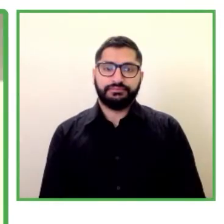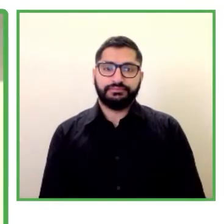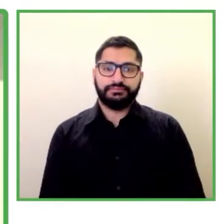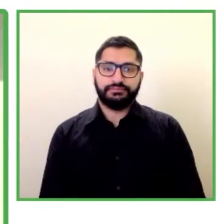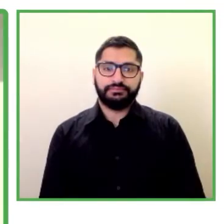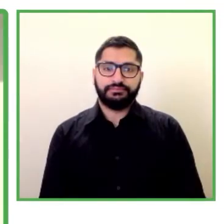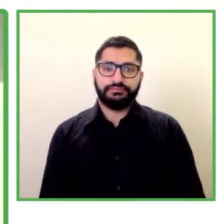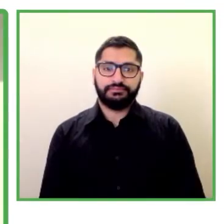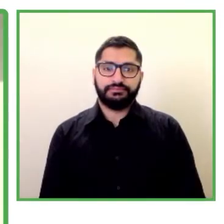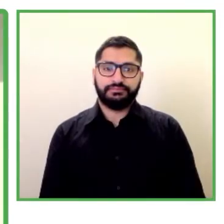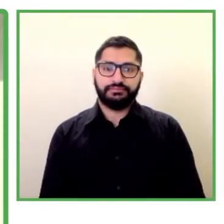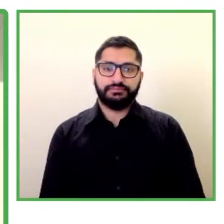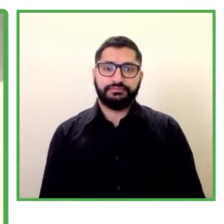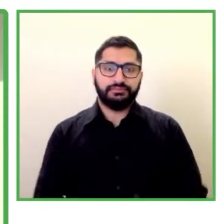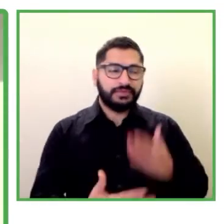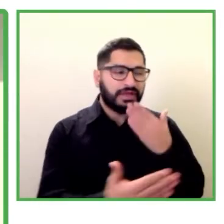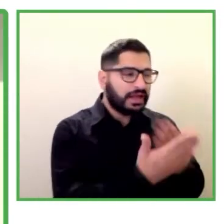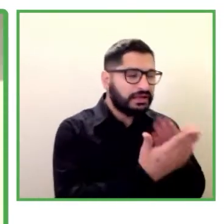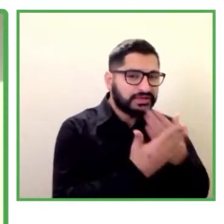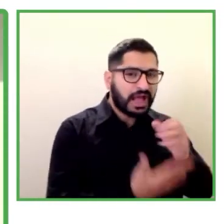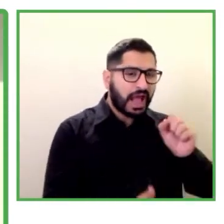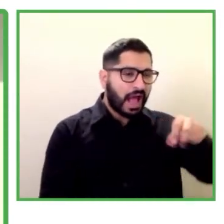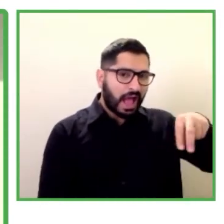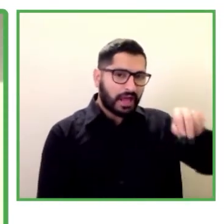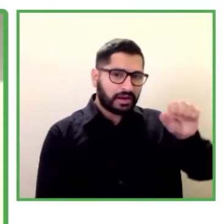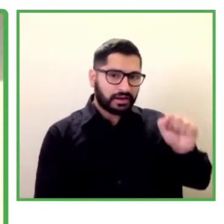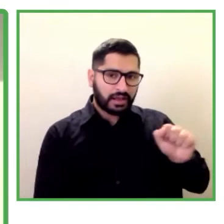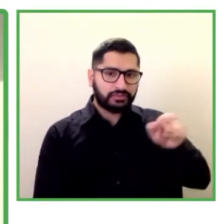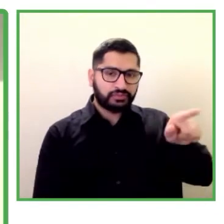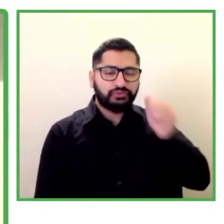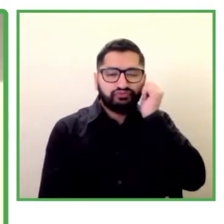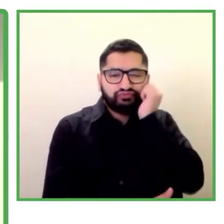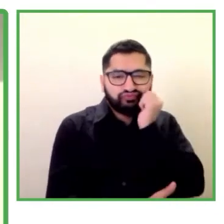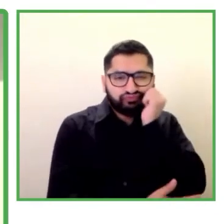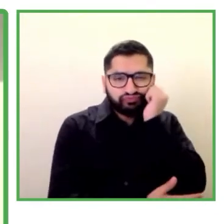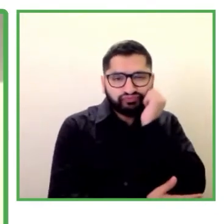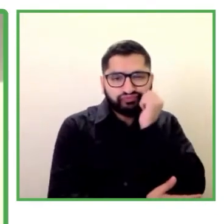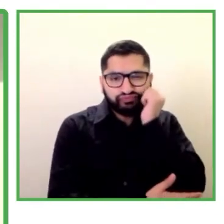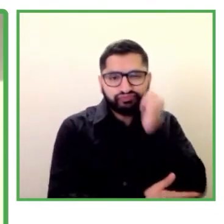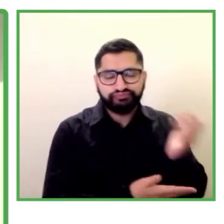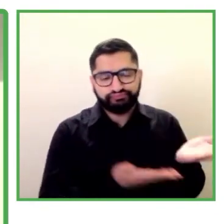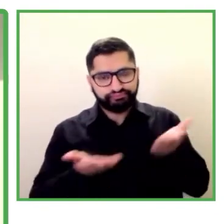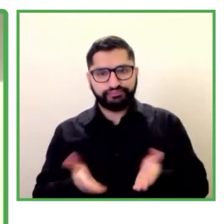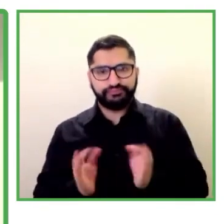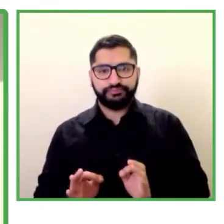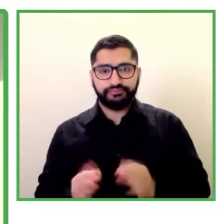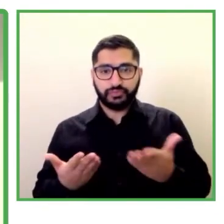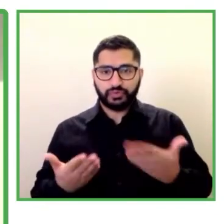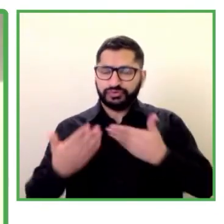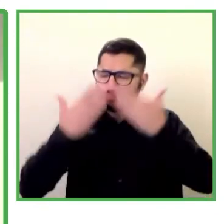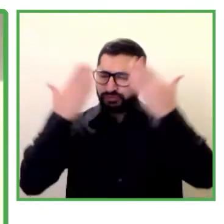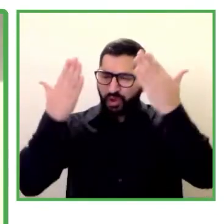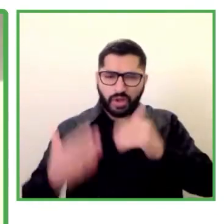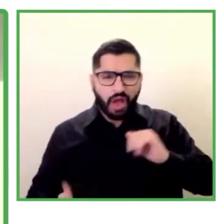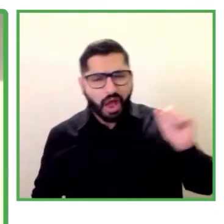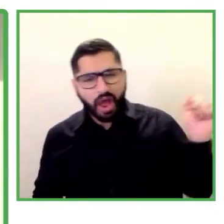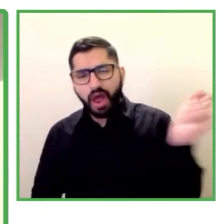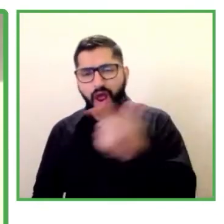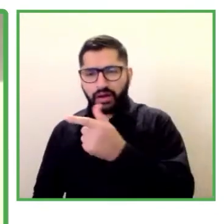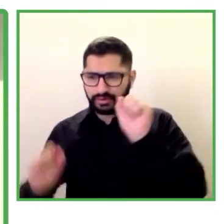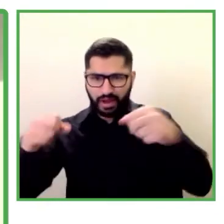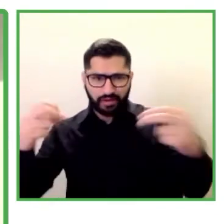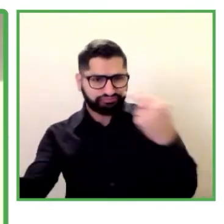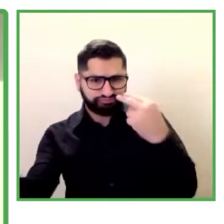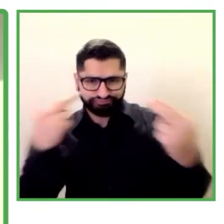Muchas gracias, Ana, por tu cálida bienvenida. Un saludo a todos quienes nos están siguiendo desde aquí, desde la capital de la República